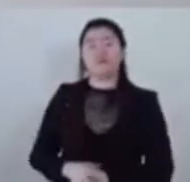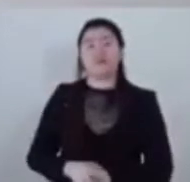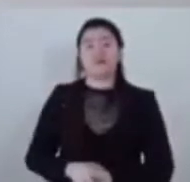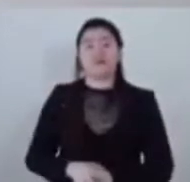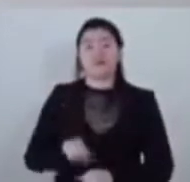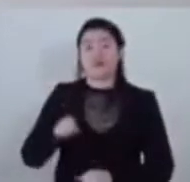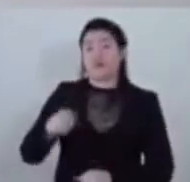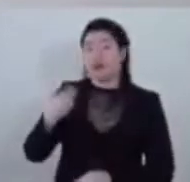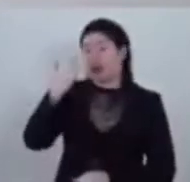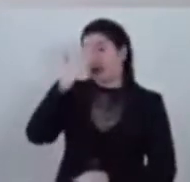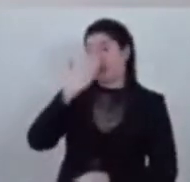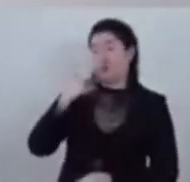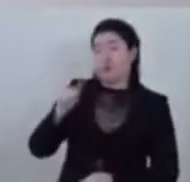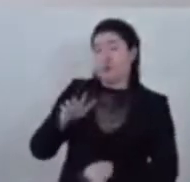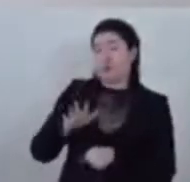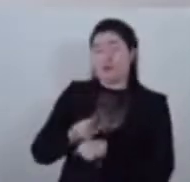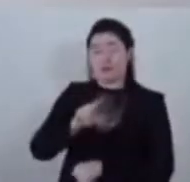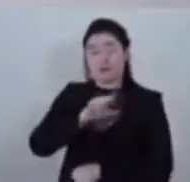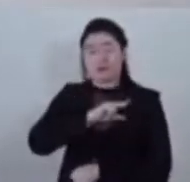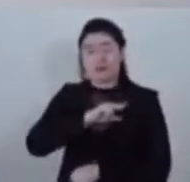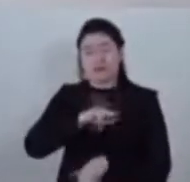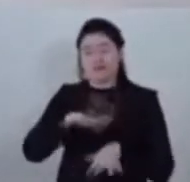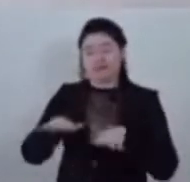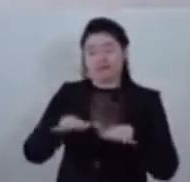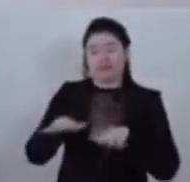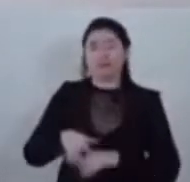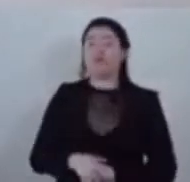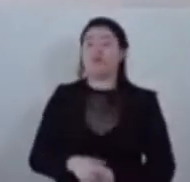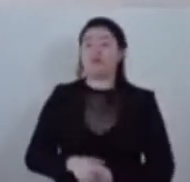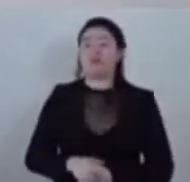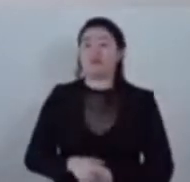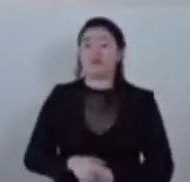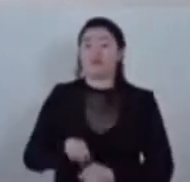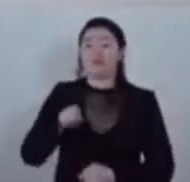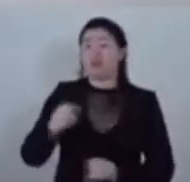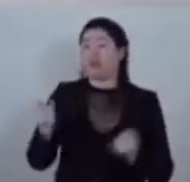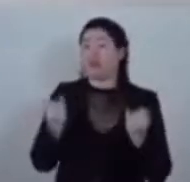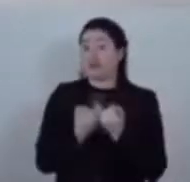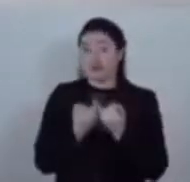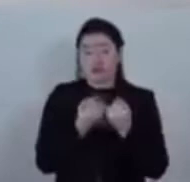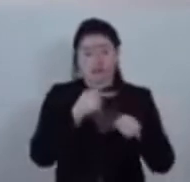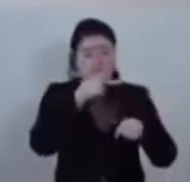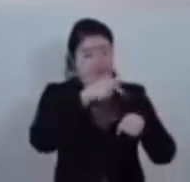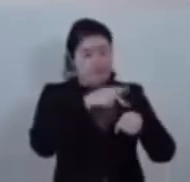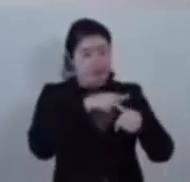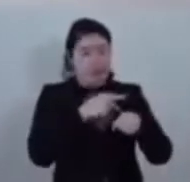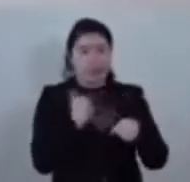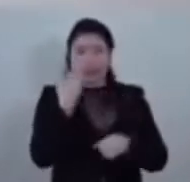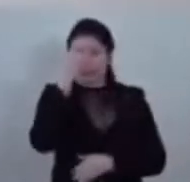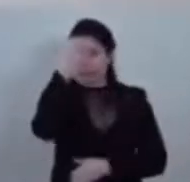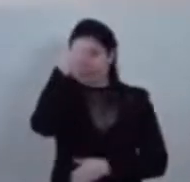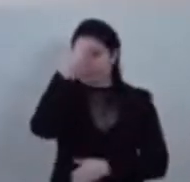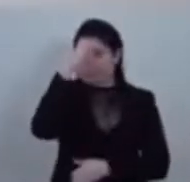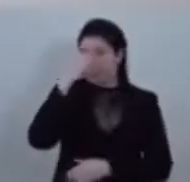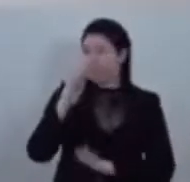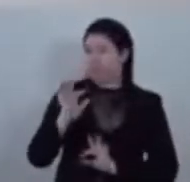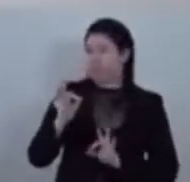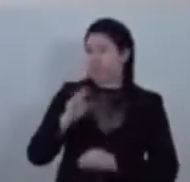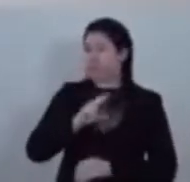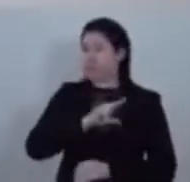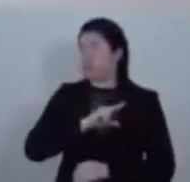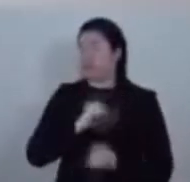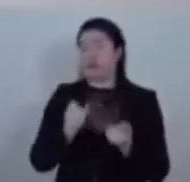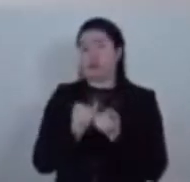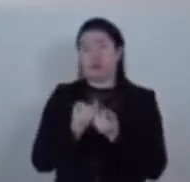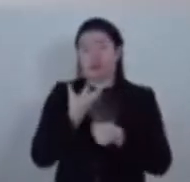Especialista en ingeniería estructural y sísmica. Experto en estructuras de concreto y reparación y reforzamiento de